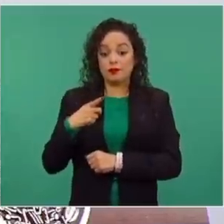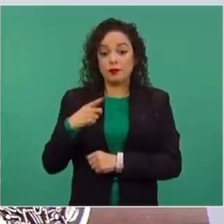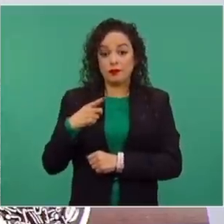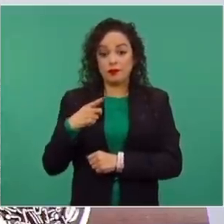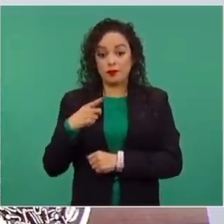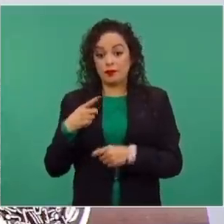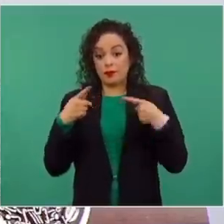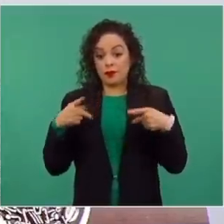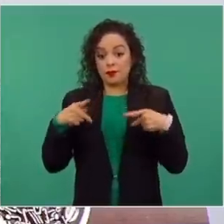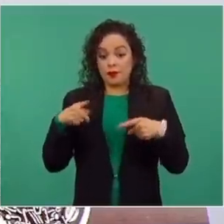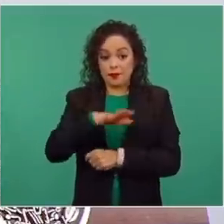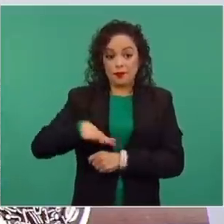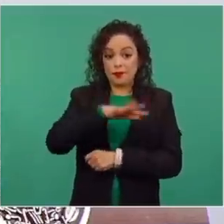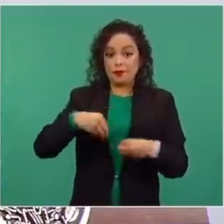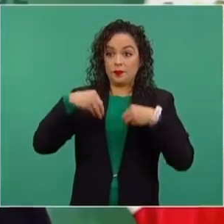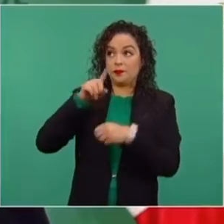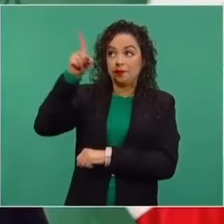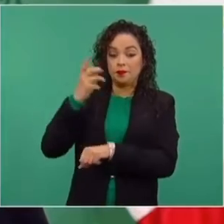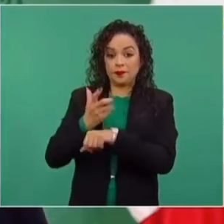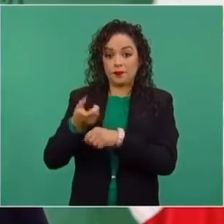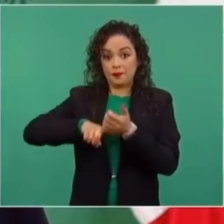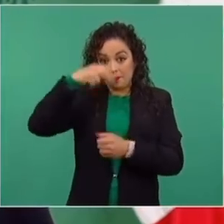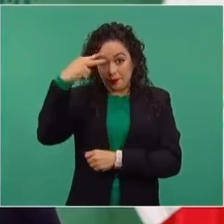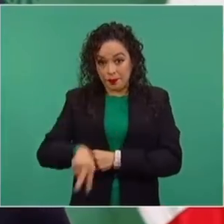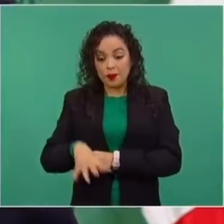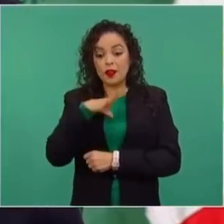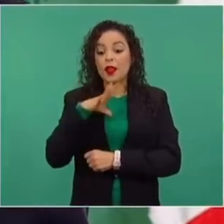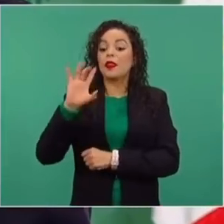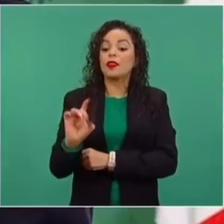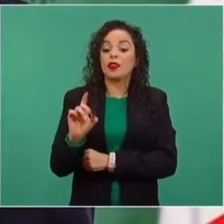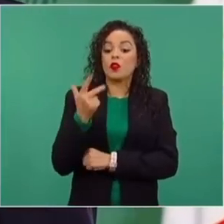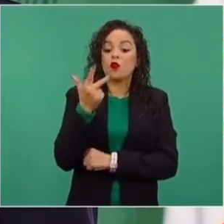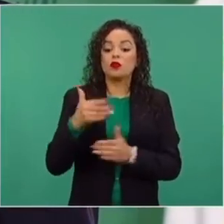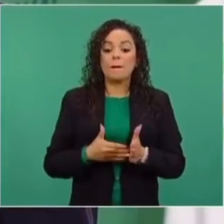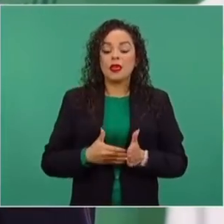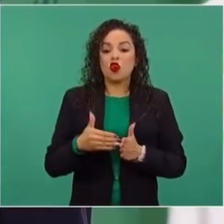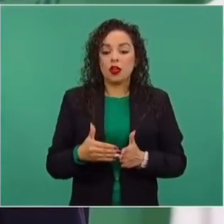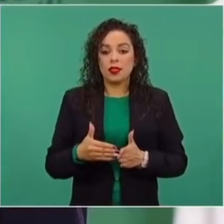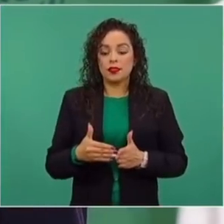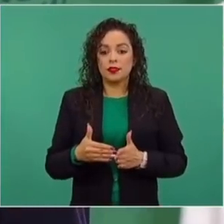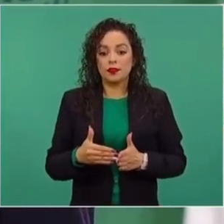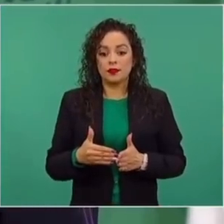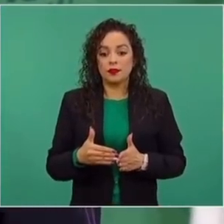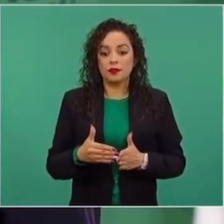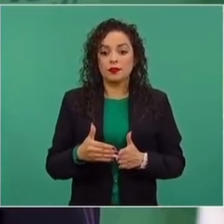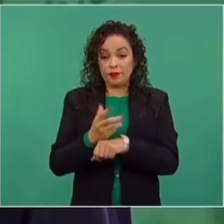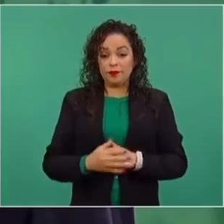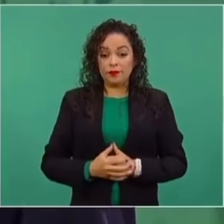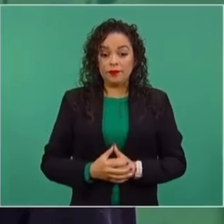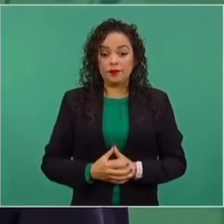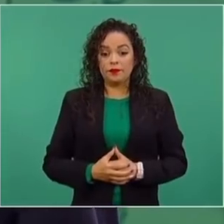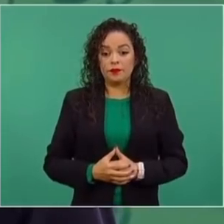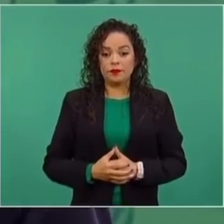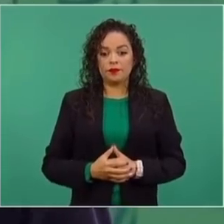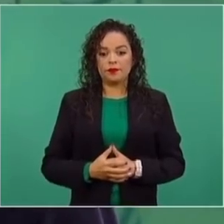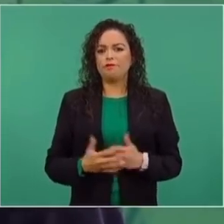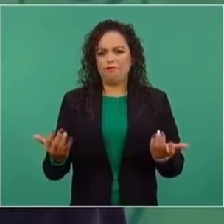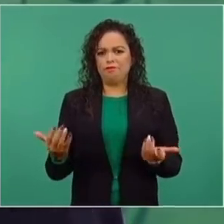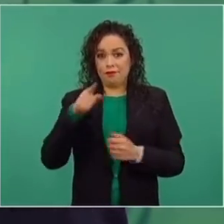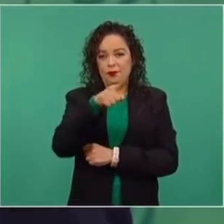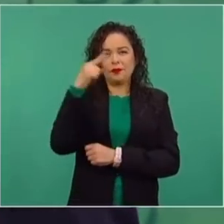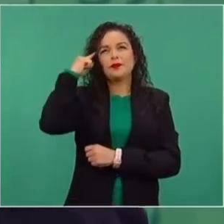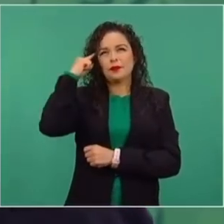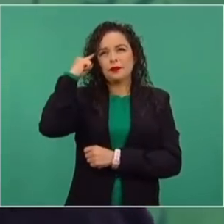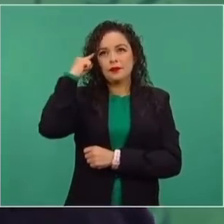migrantes, de que hay 38 millones de mexicanos en Estados Unidos. Nada más para que tengan una idea,